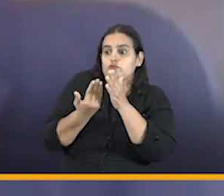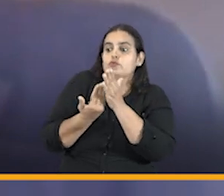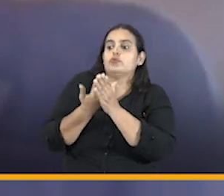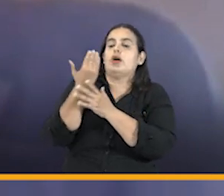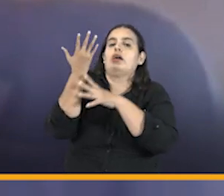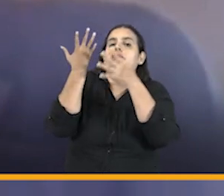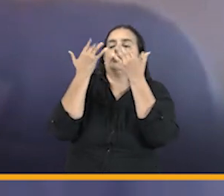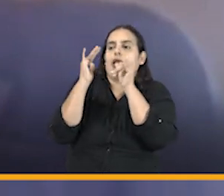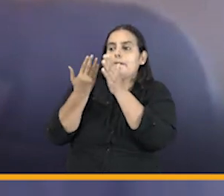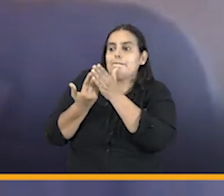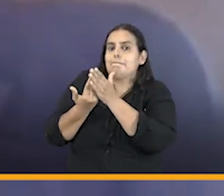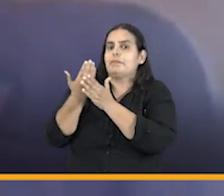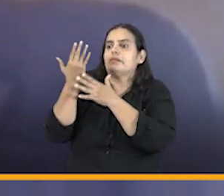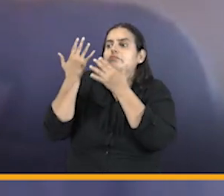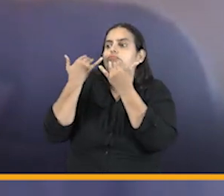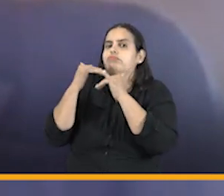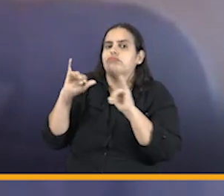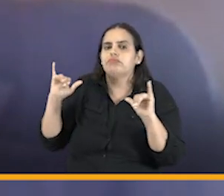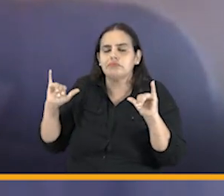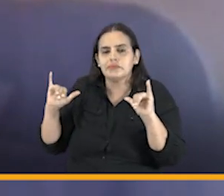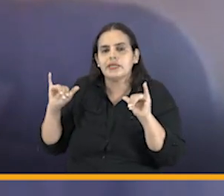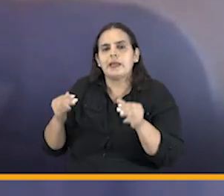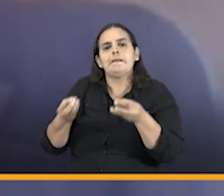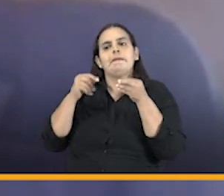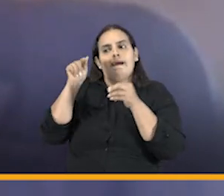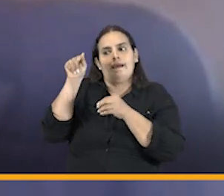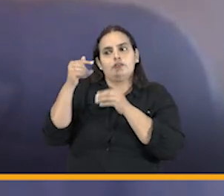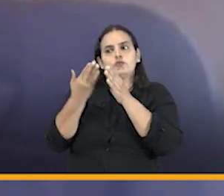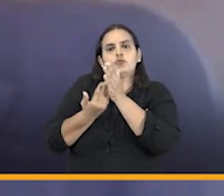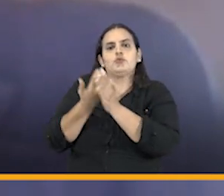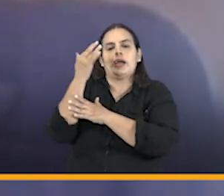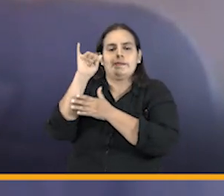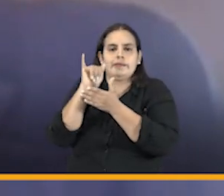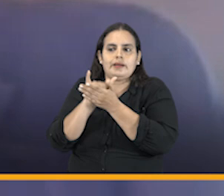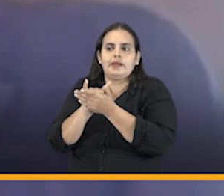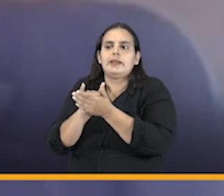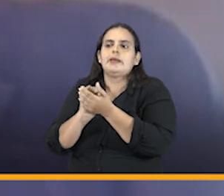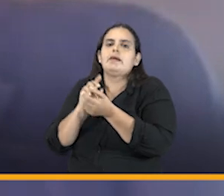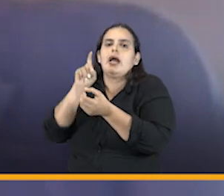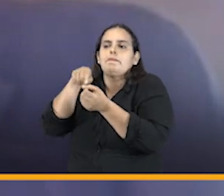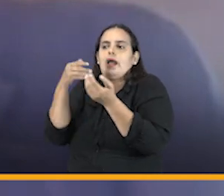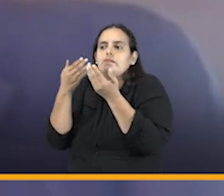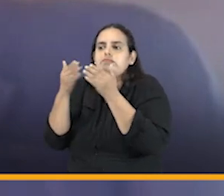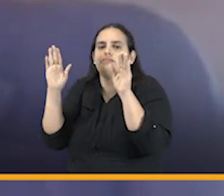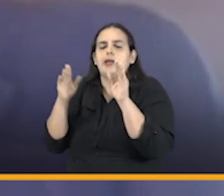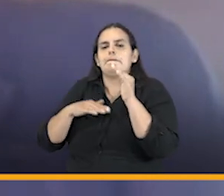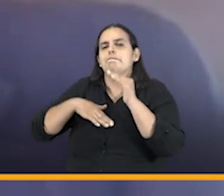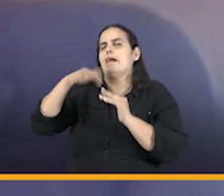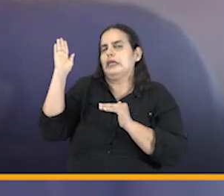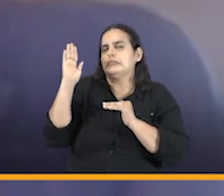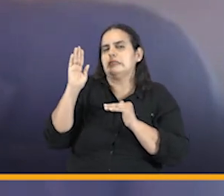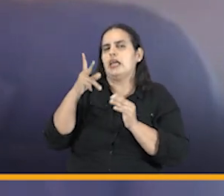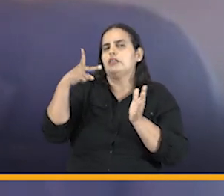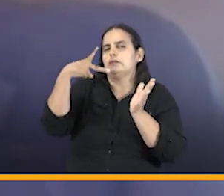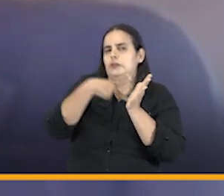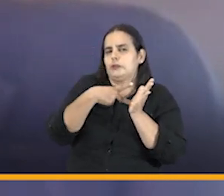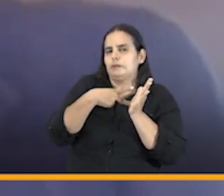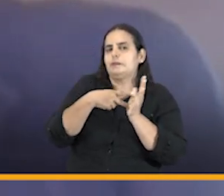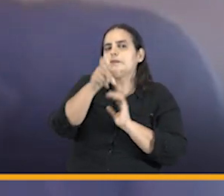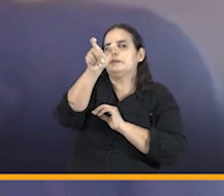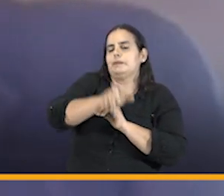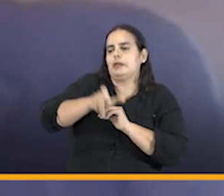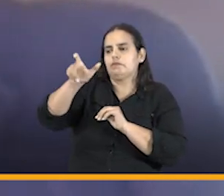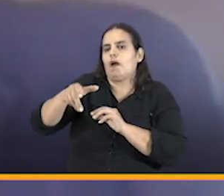nuevamente inicio a a esta nueva cohorte y estamos llegando a más de dos mil